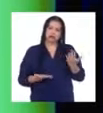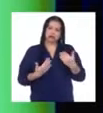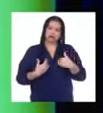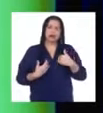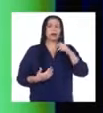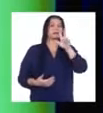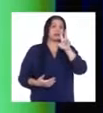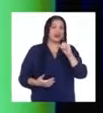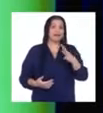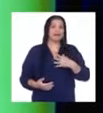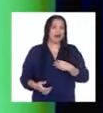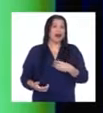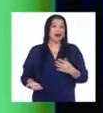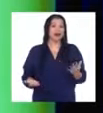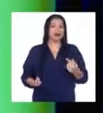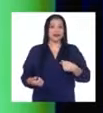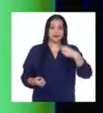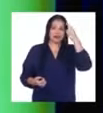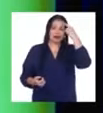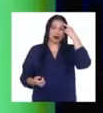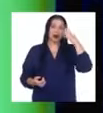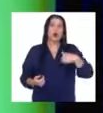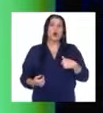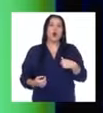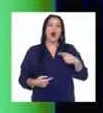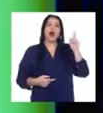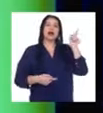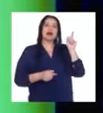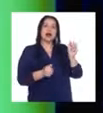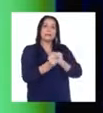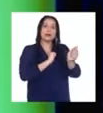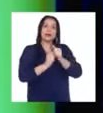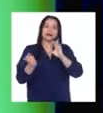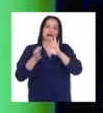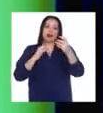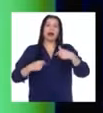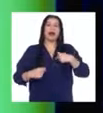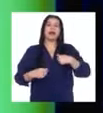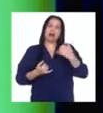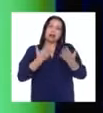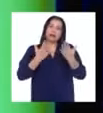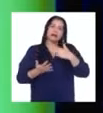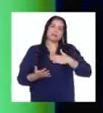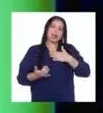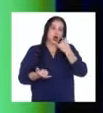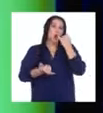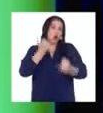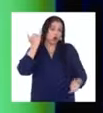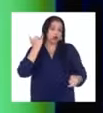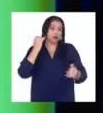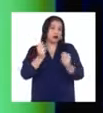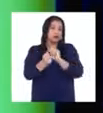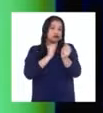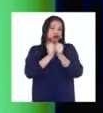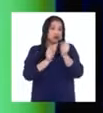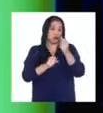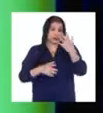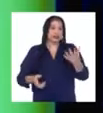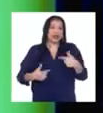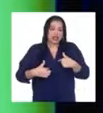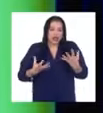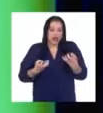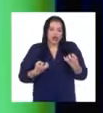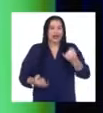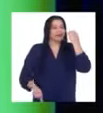y pensaba que Río iba a ser una de mis últimas competencias olímpicas y quería cerrar el siglo